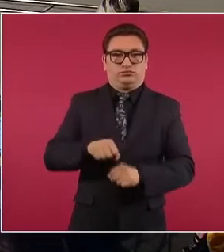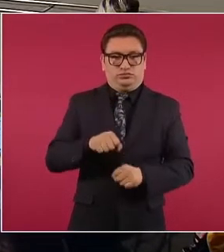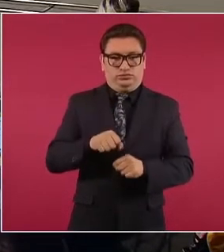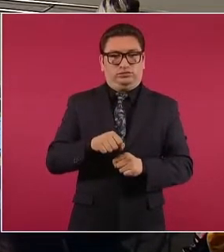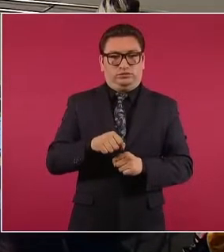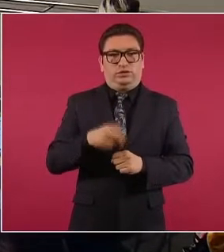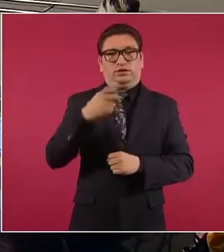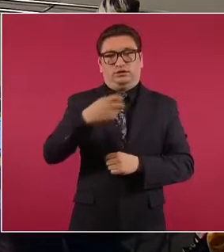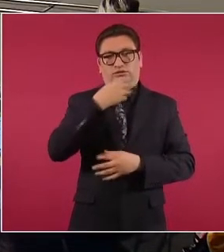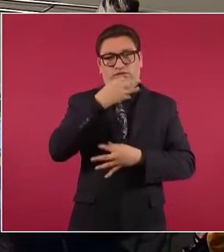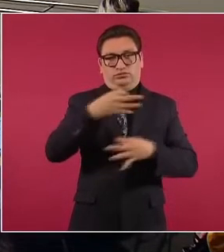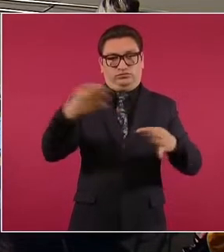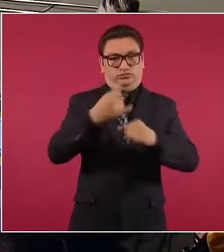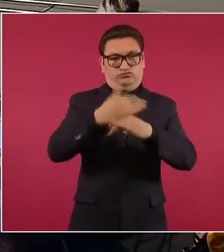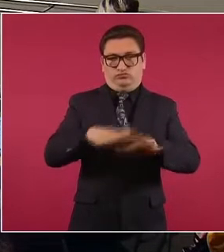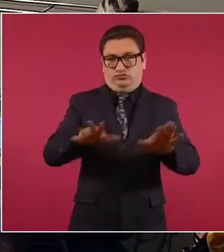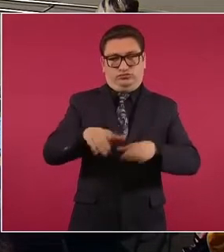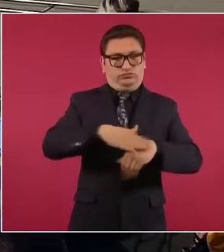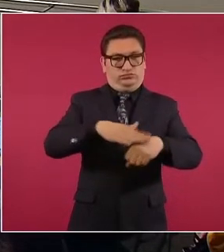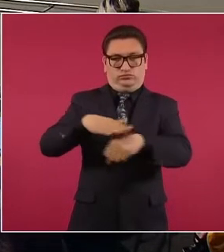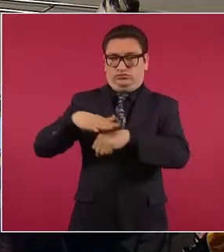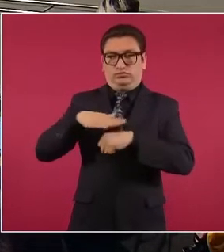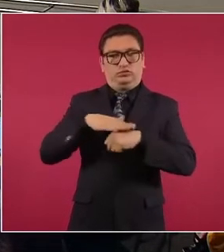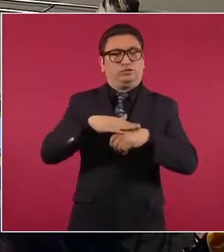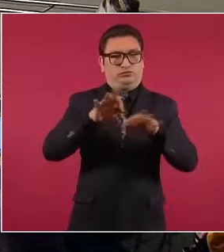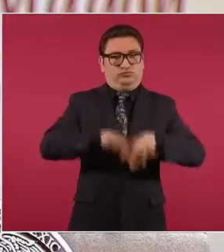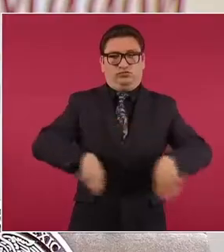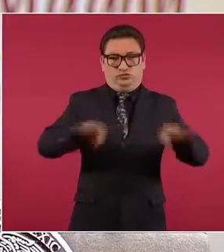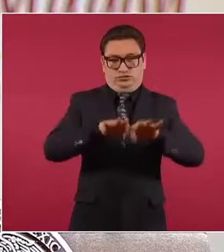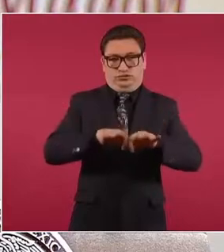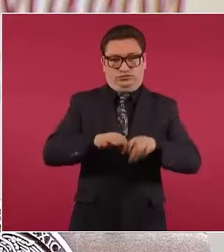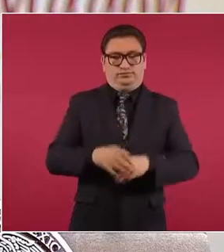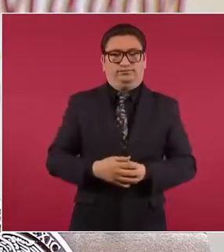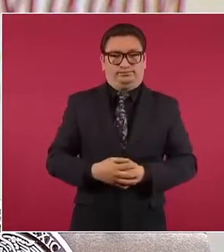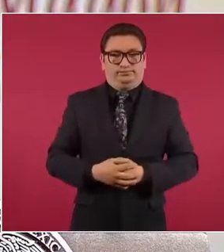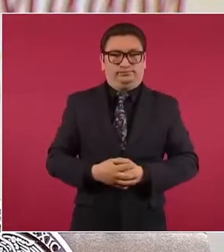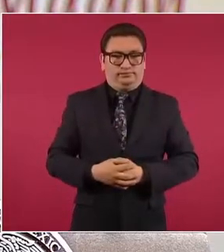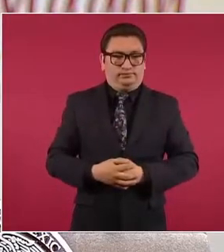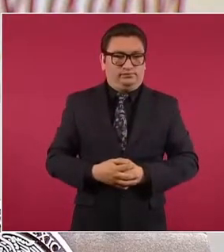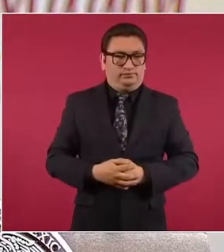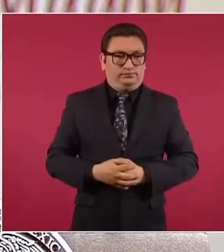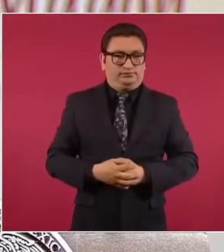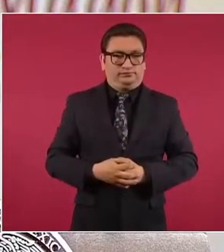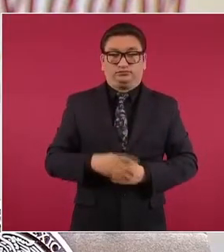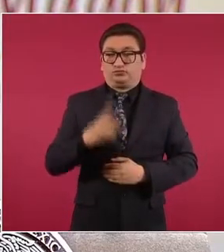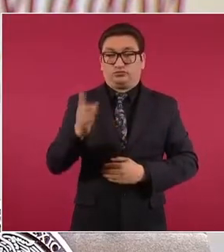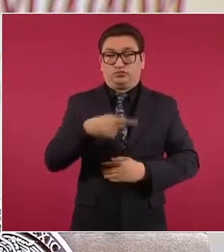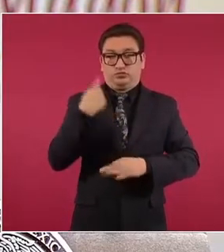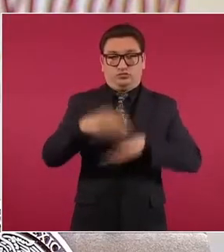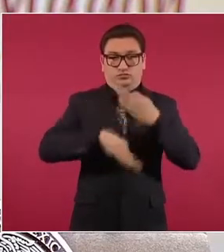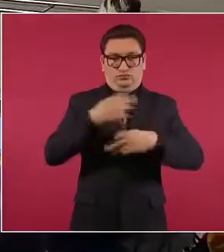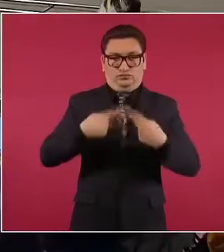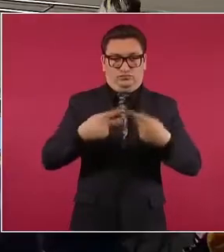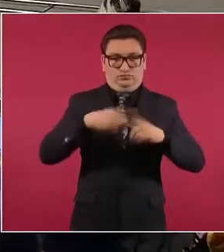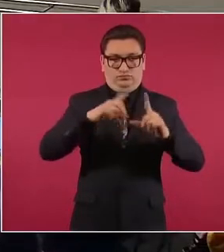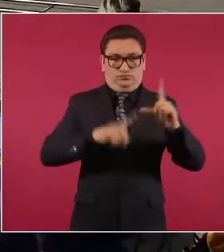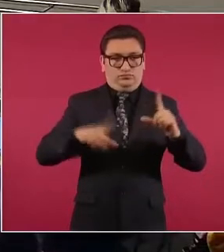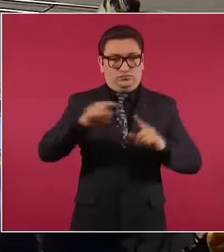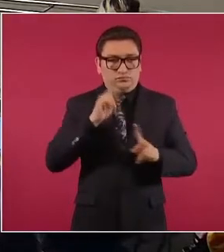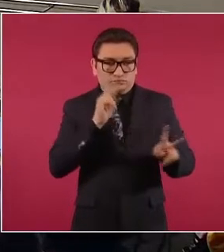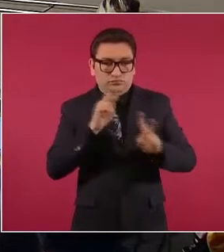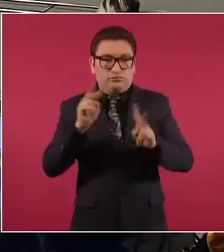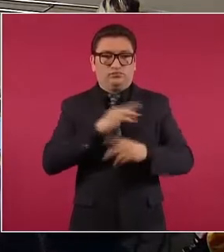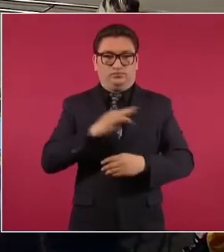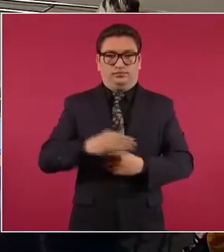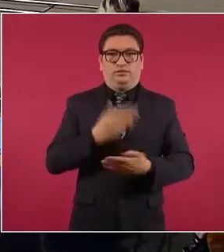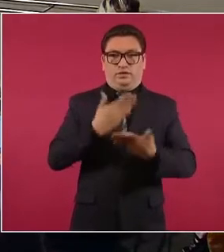también lo hacemos de conocimiento público porque es un tema que ha estado también en la opinión pública nacional. Vamos a proceder